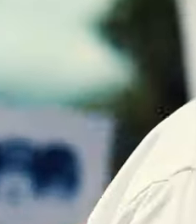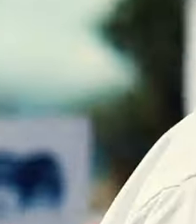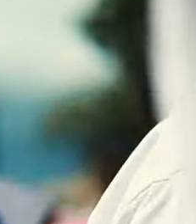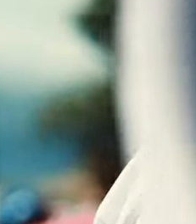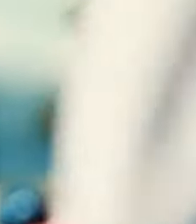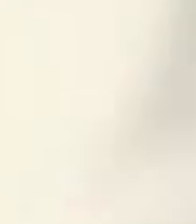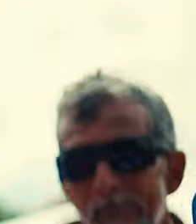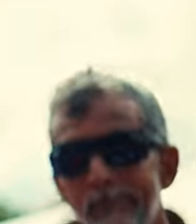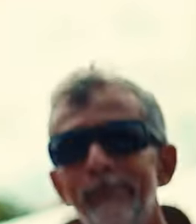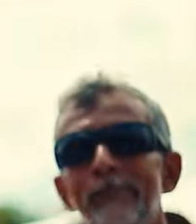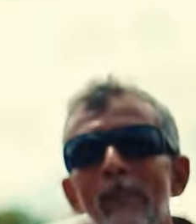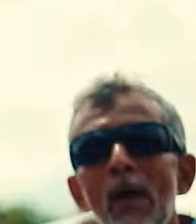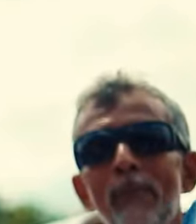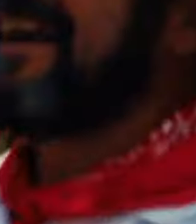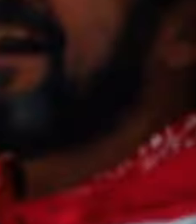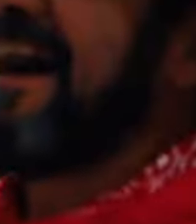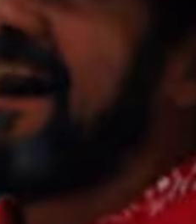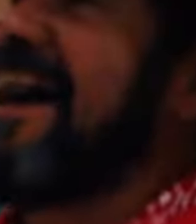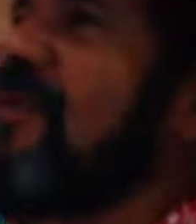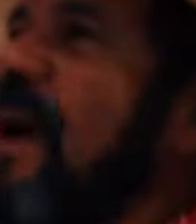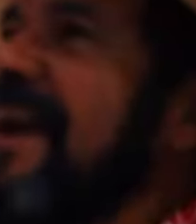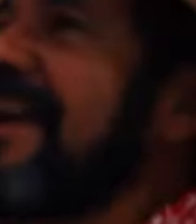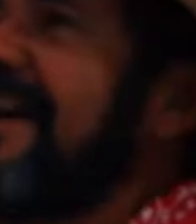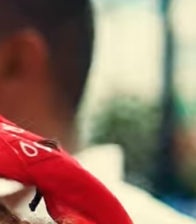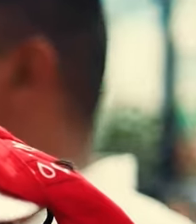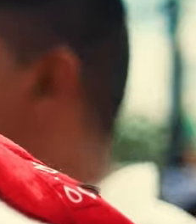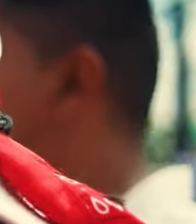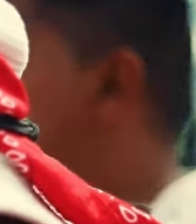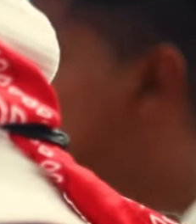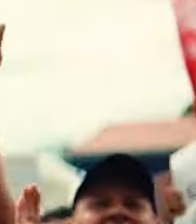El futuro De la patria grande